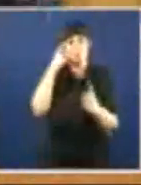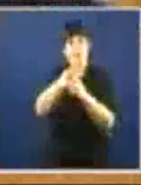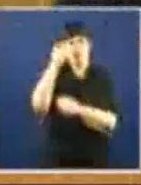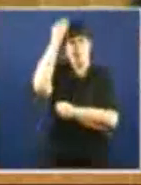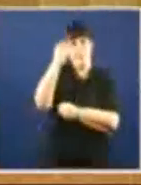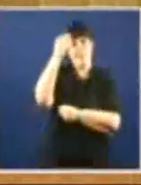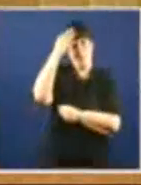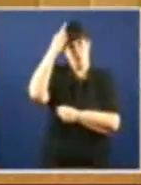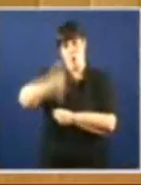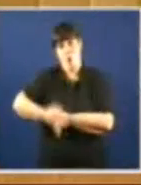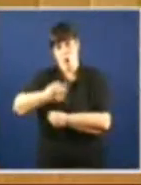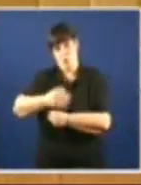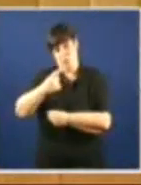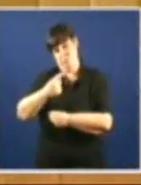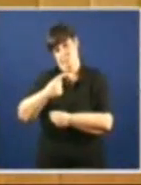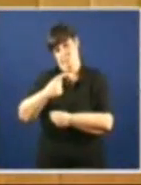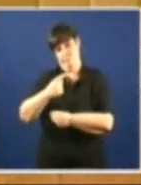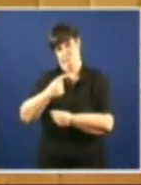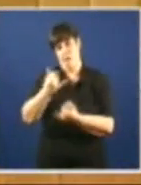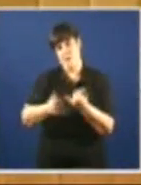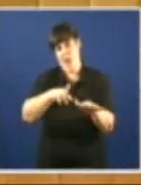Moitas gracias Gracias Señor Sánchez